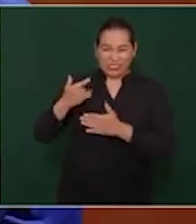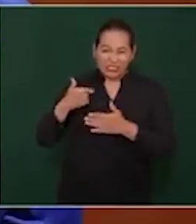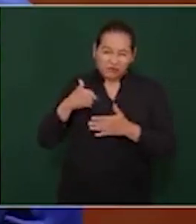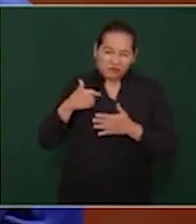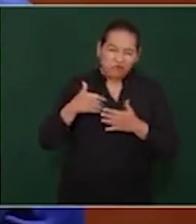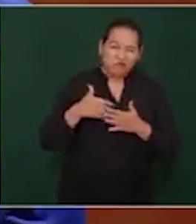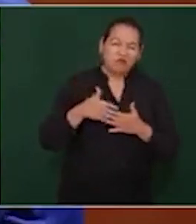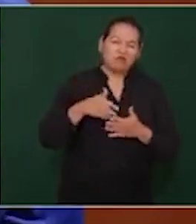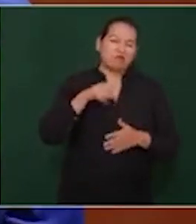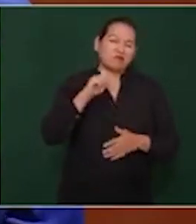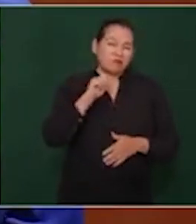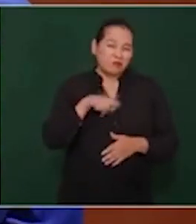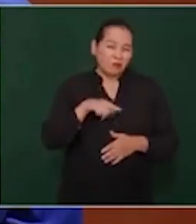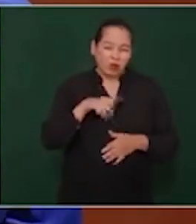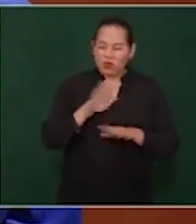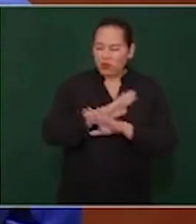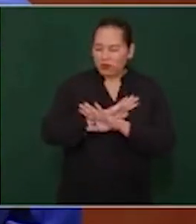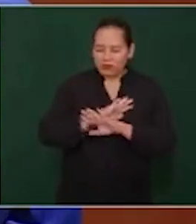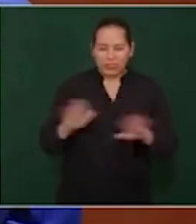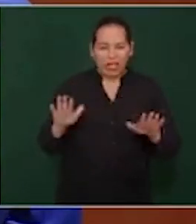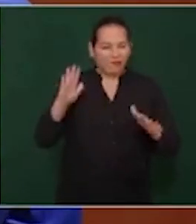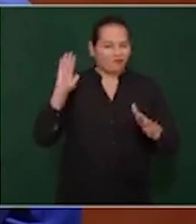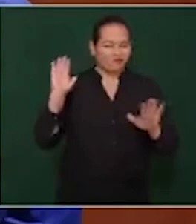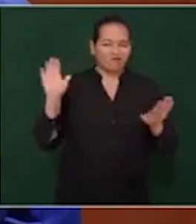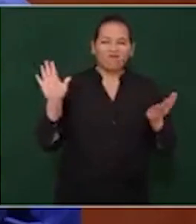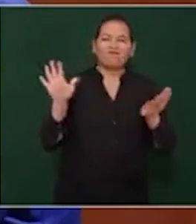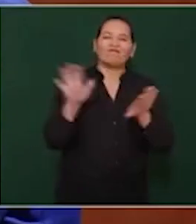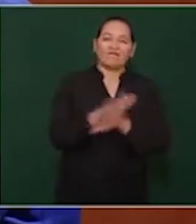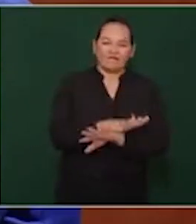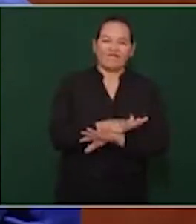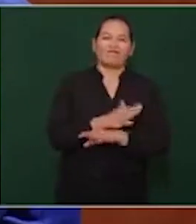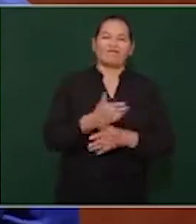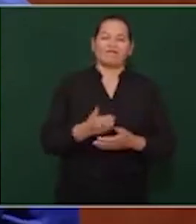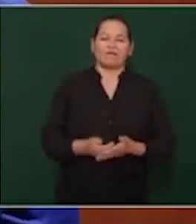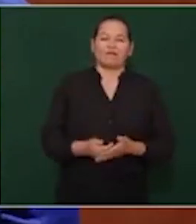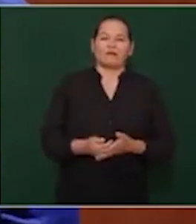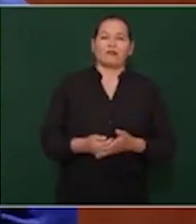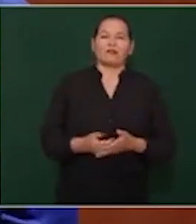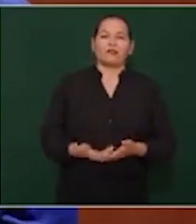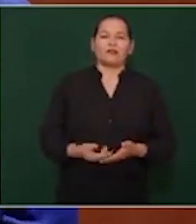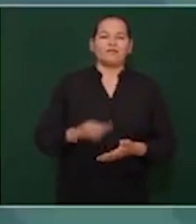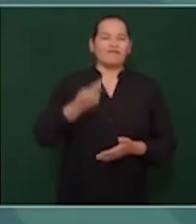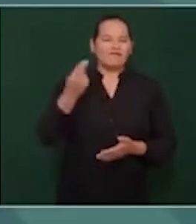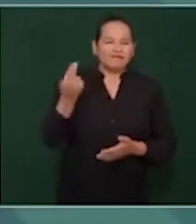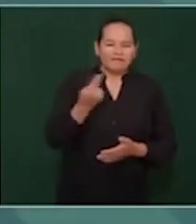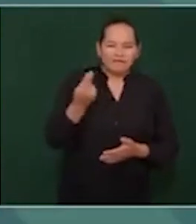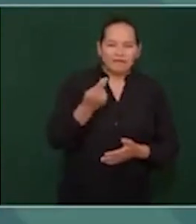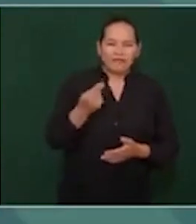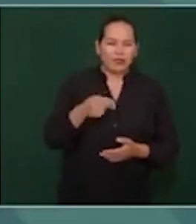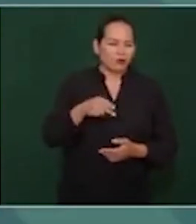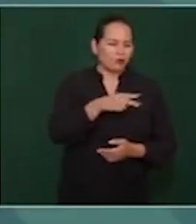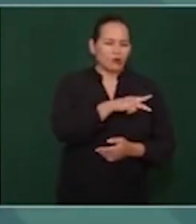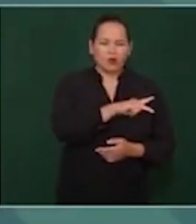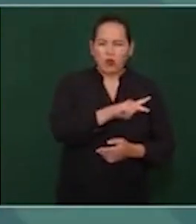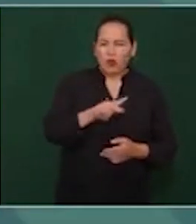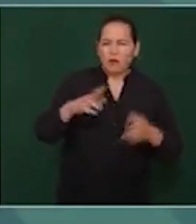ya no las confrontaciones, buscar la unidad, la hermandad